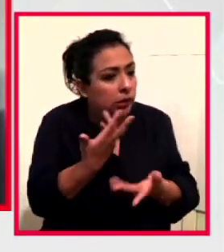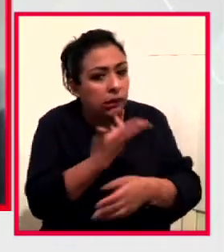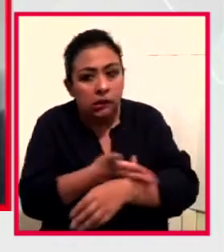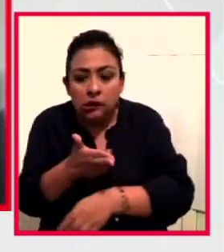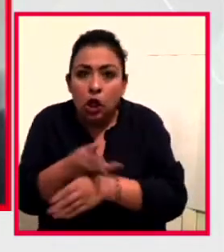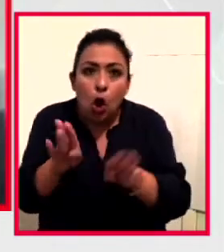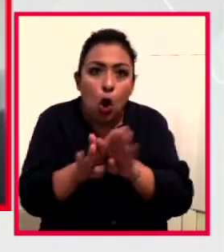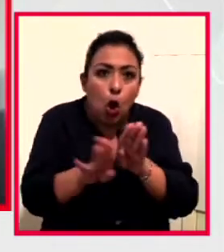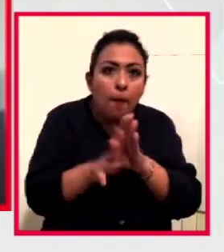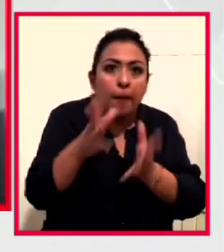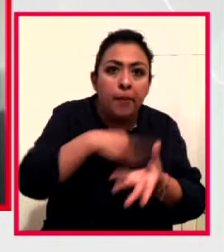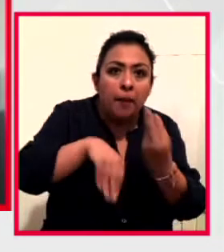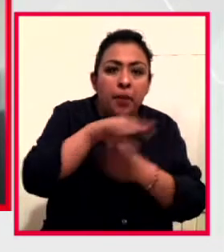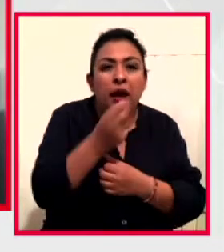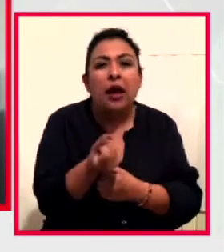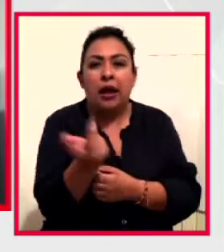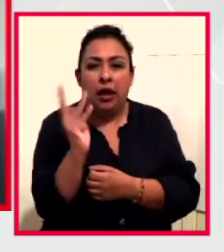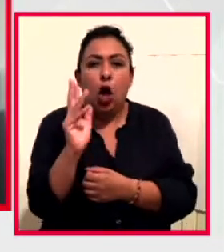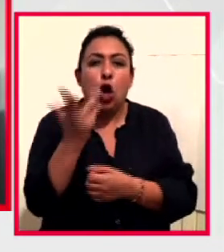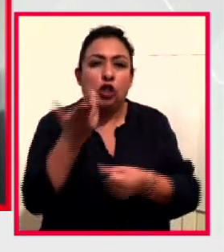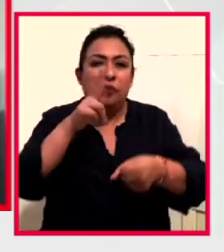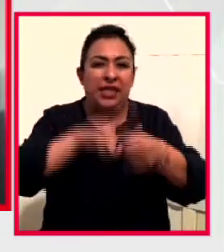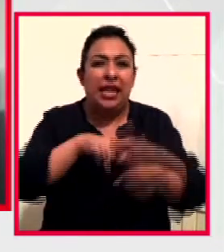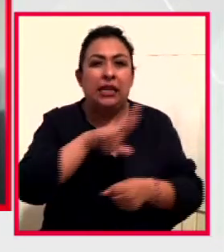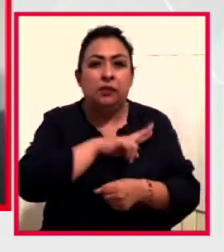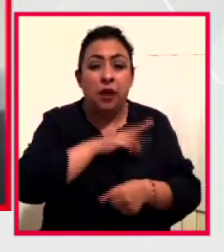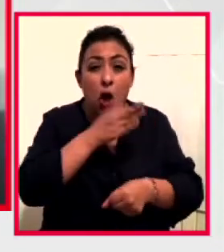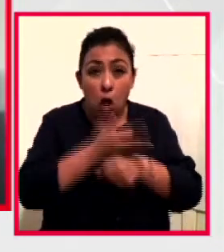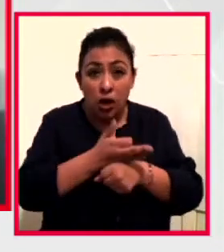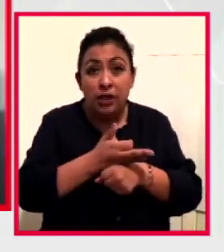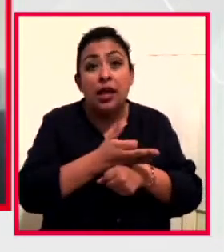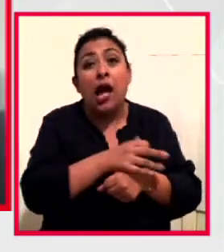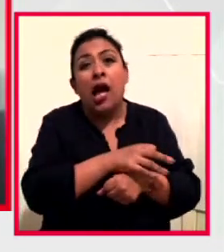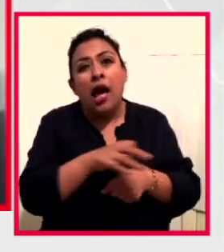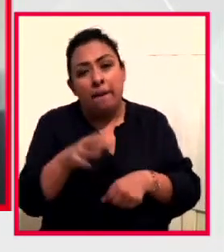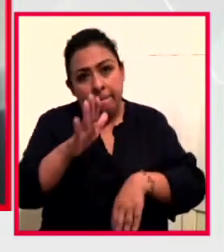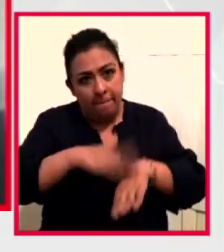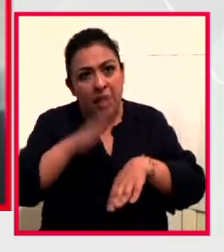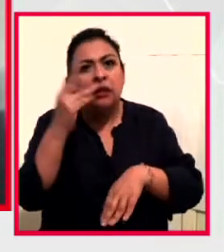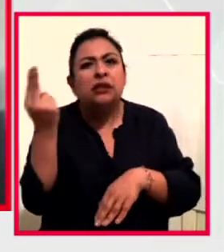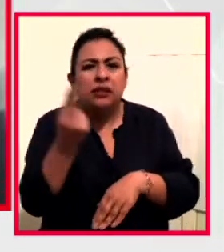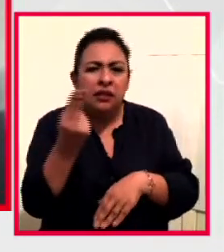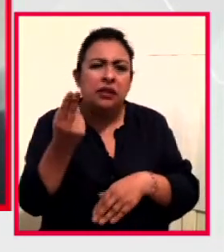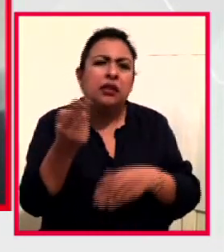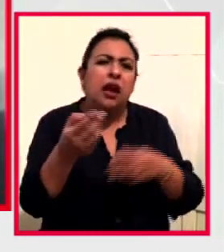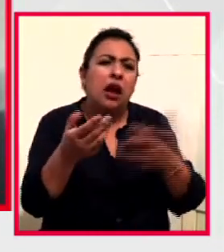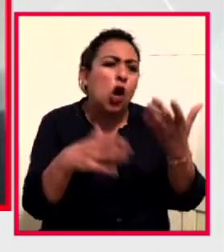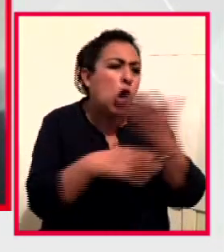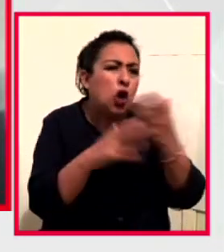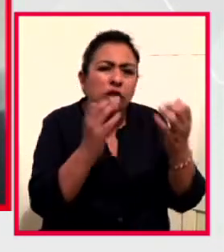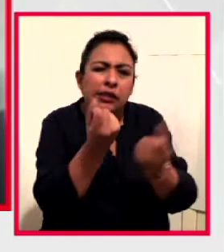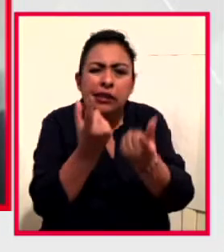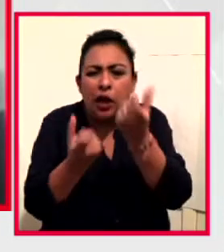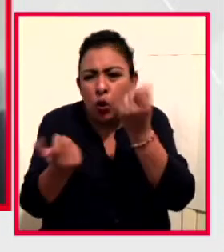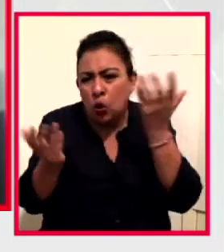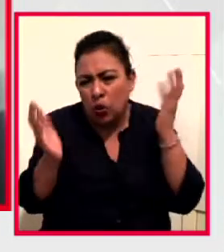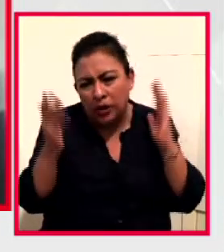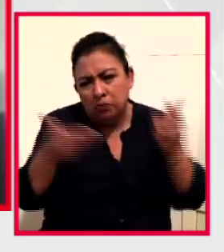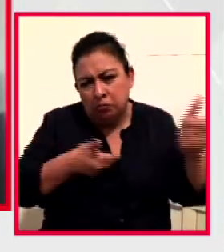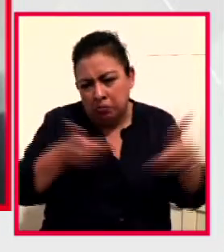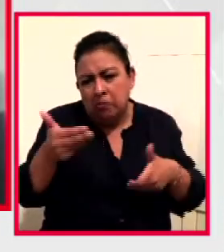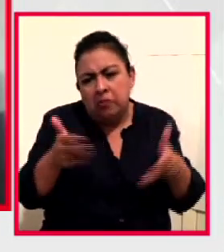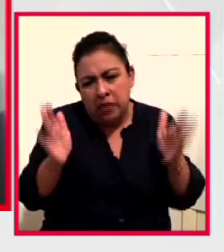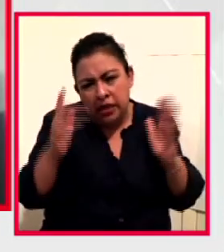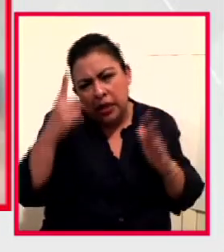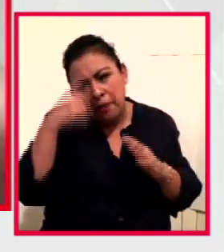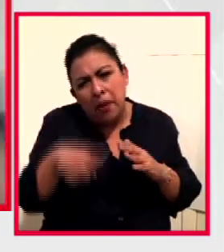Algunos hospitales privados que están ahorita expandiendo sus capacidades necesitan algunos muebles, algunas para